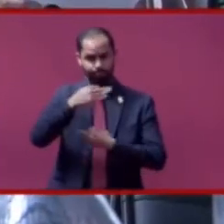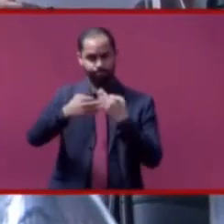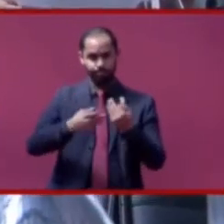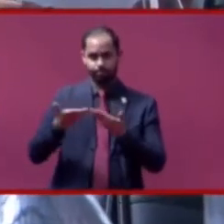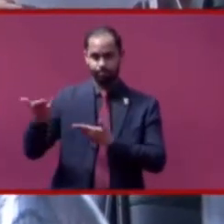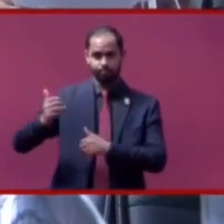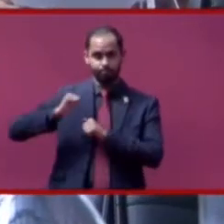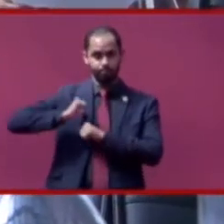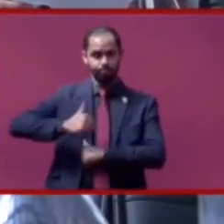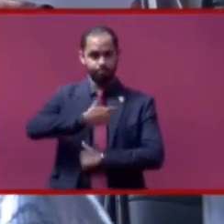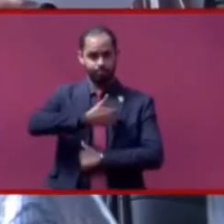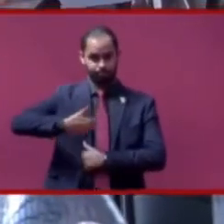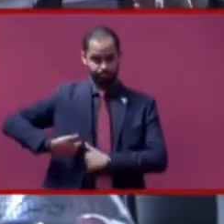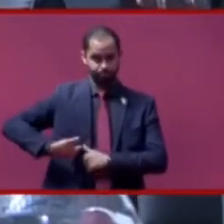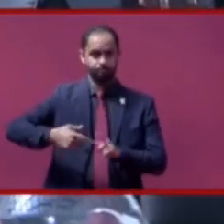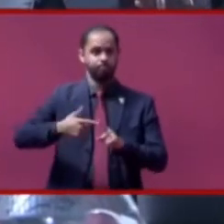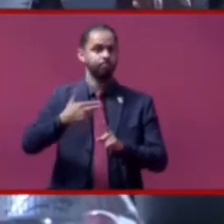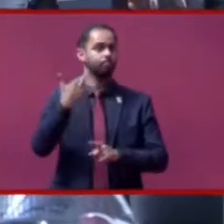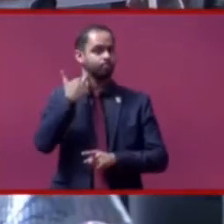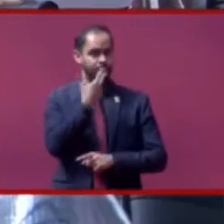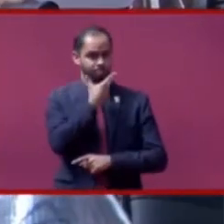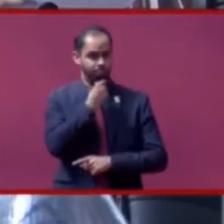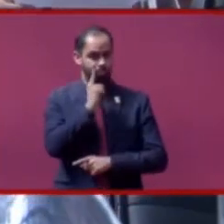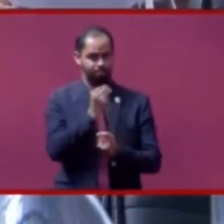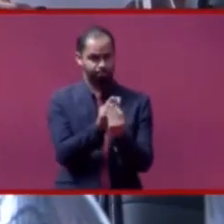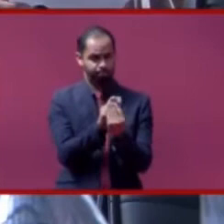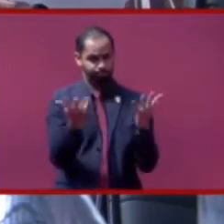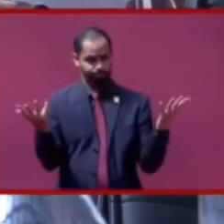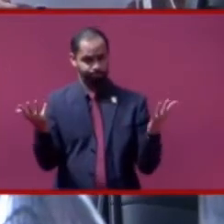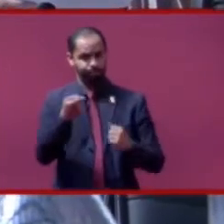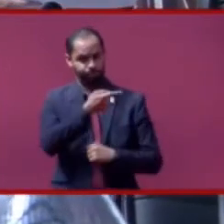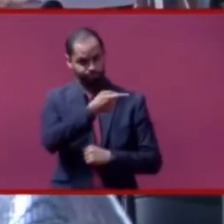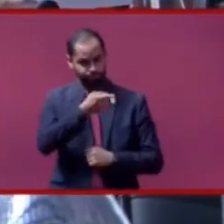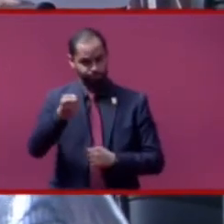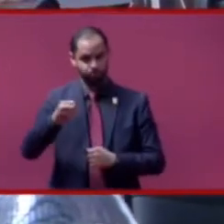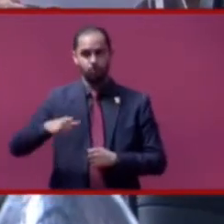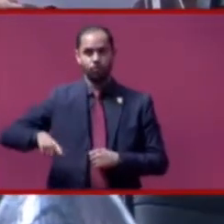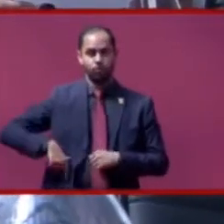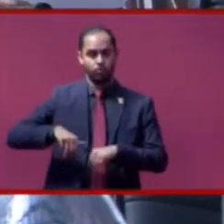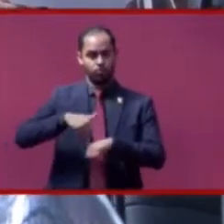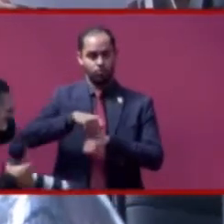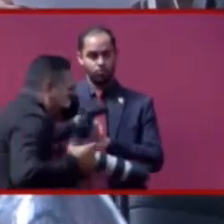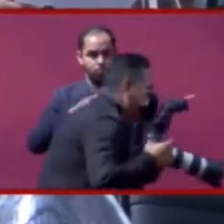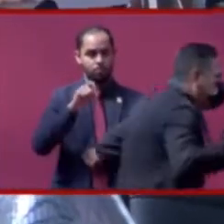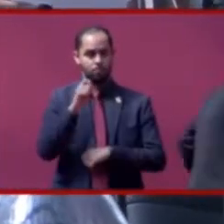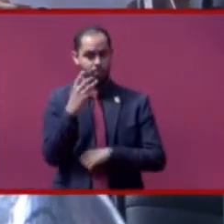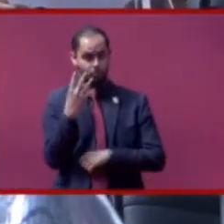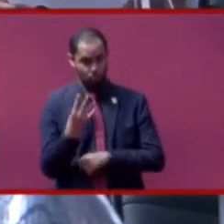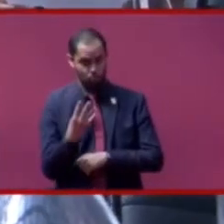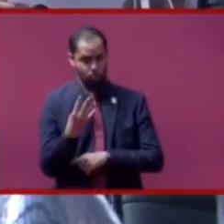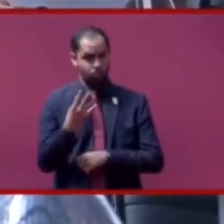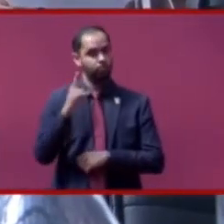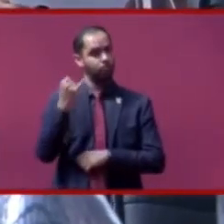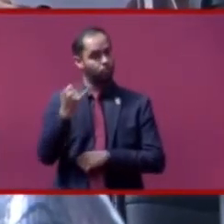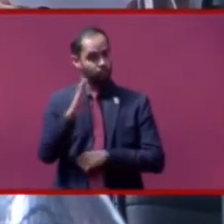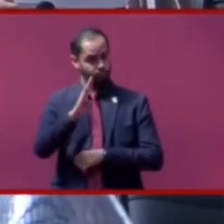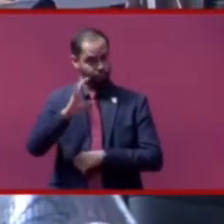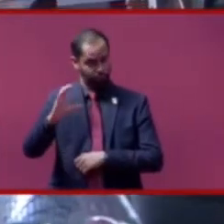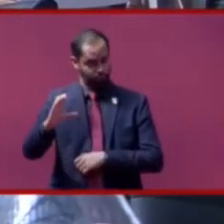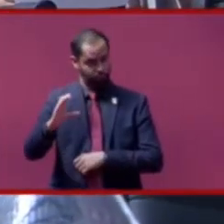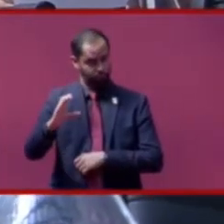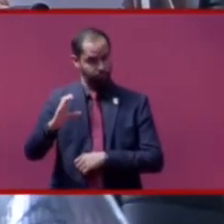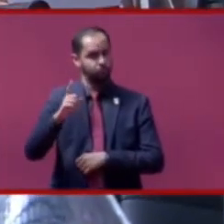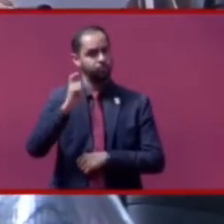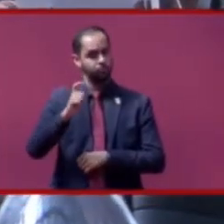Municipal, regidoras y regidores del Honorable XXIV Ayuntamiento de Tijuana, Baja California,